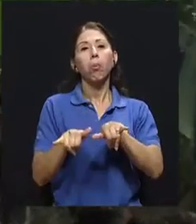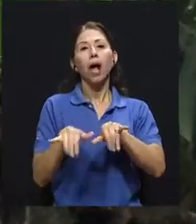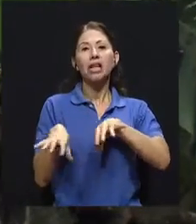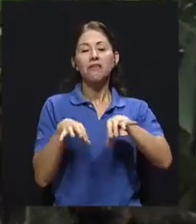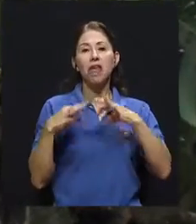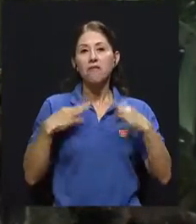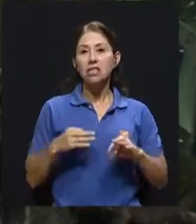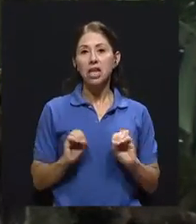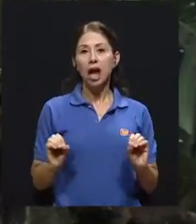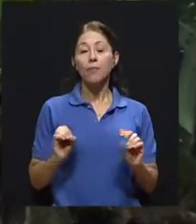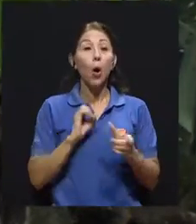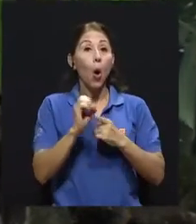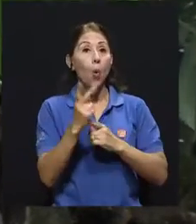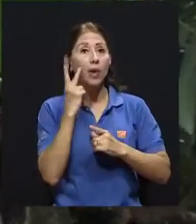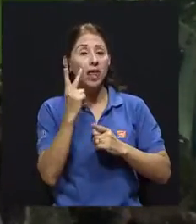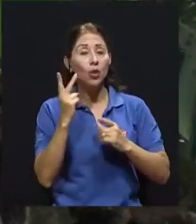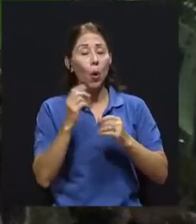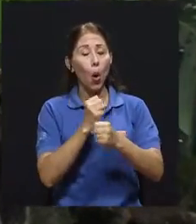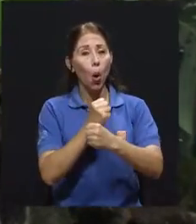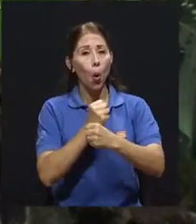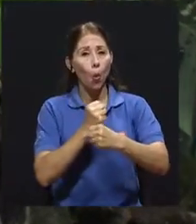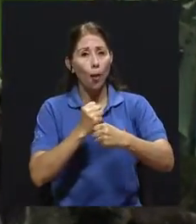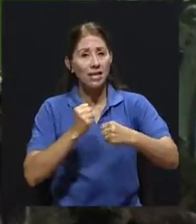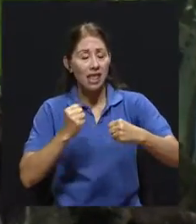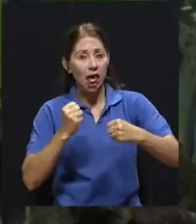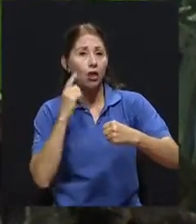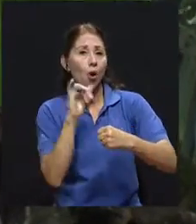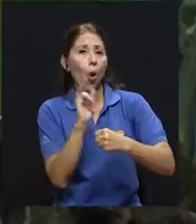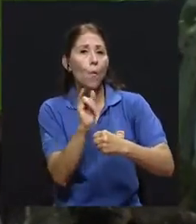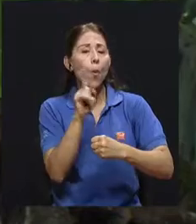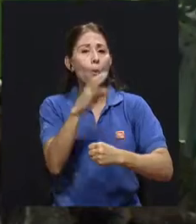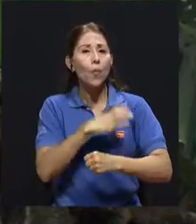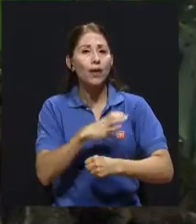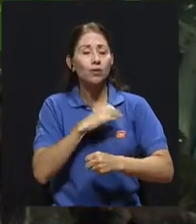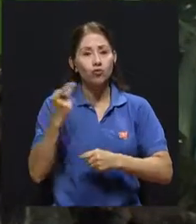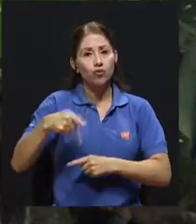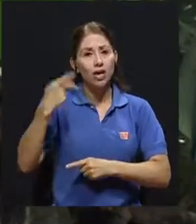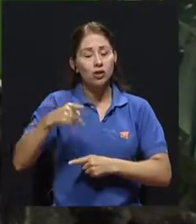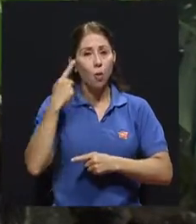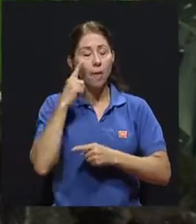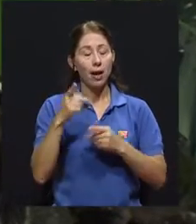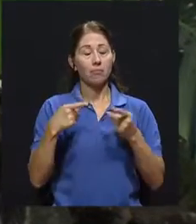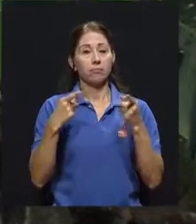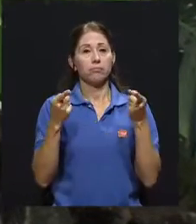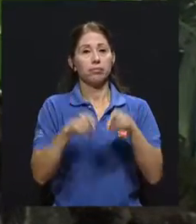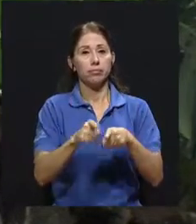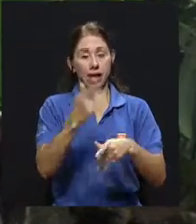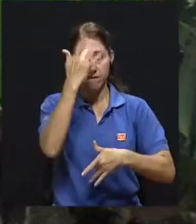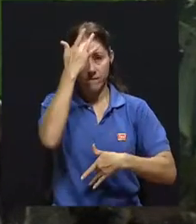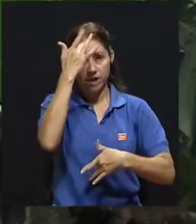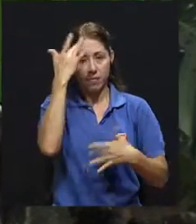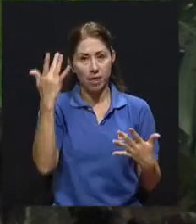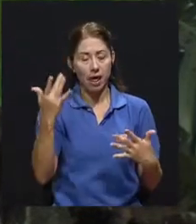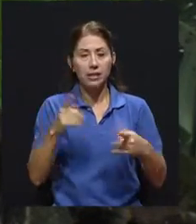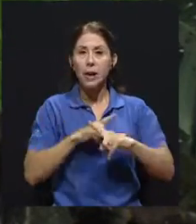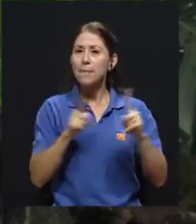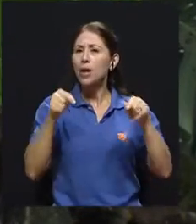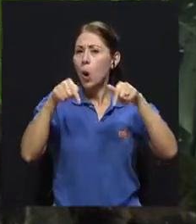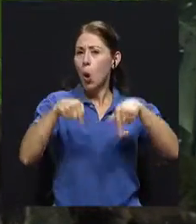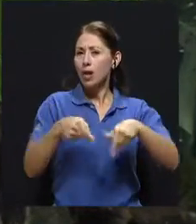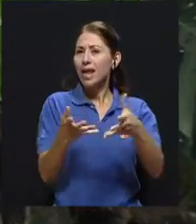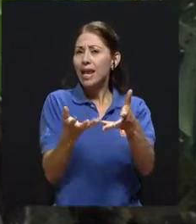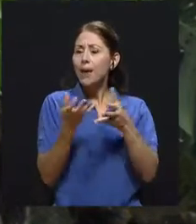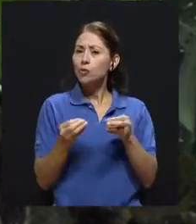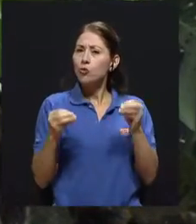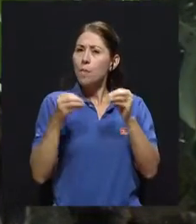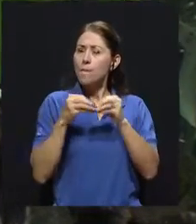riesgo para múltiples enfermedades que eventualmente podrían afectar a la persona. Pero hoy queremos ampliar aún más el